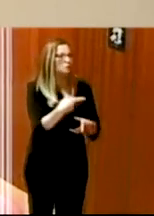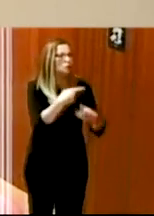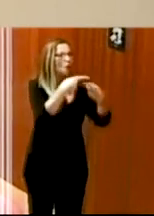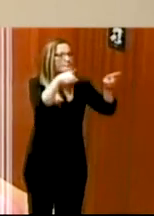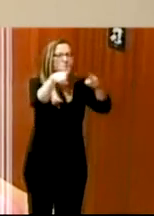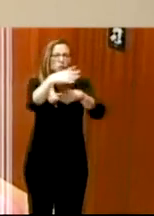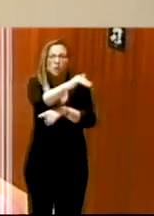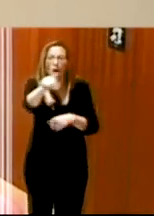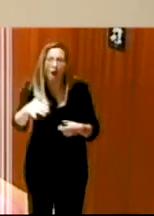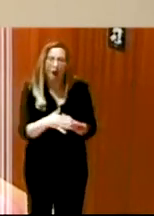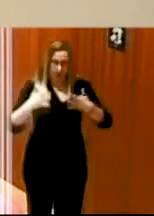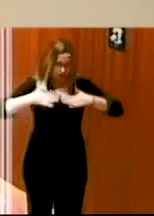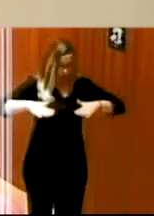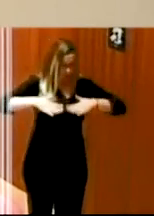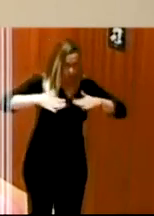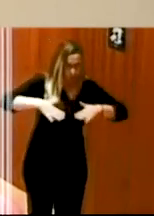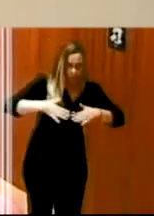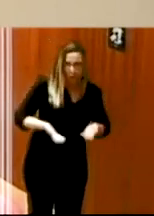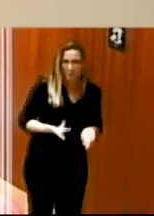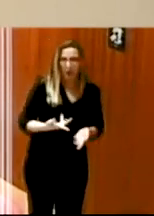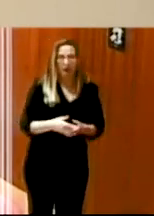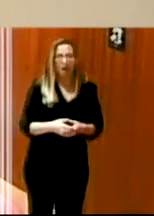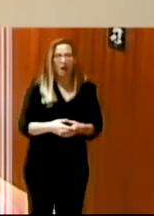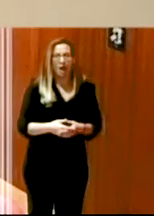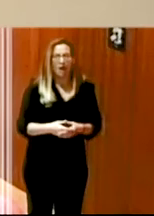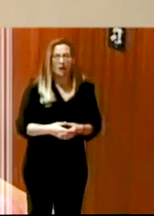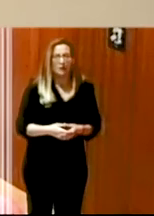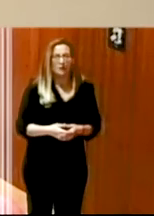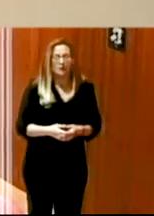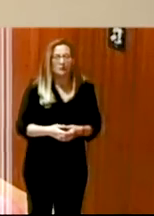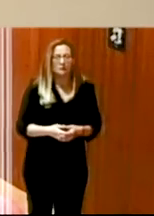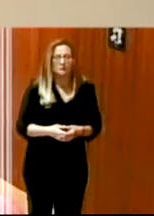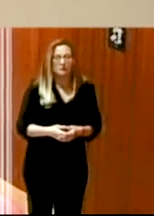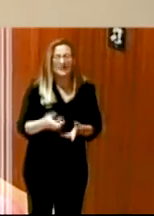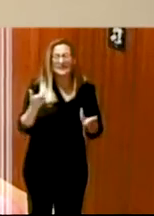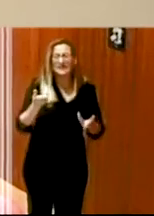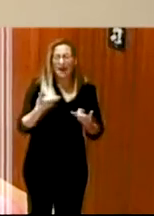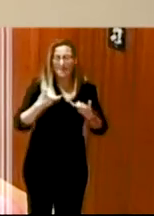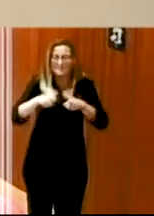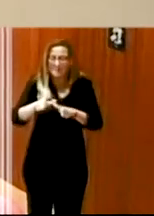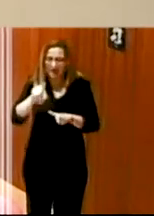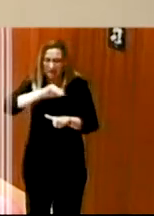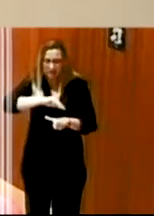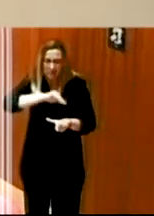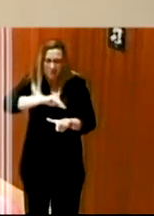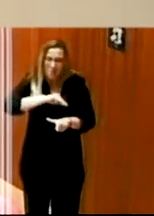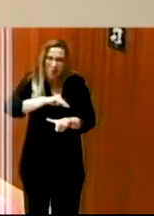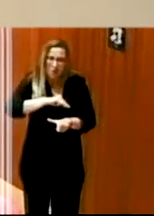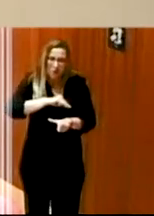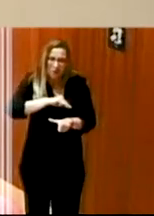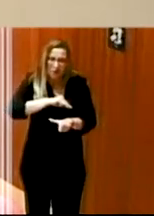qué tipo de gestos están haciendo y sobre todo la parte emocional qué están